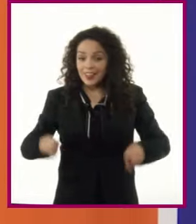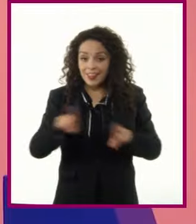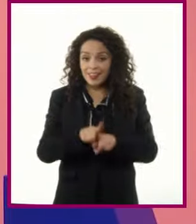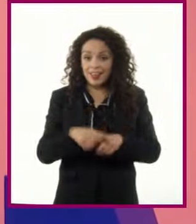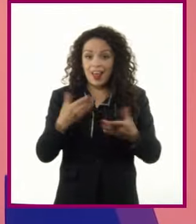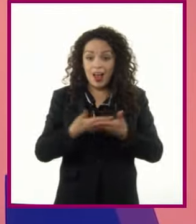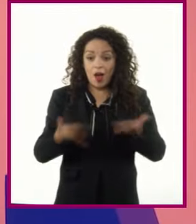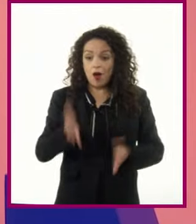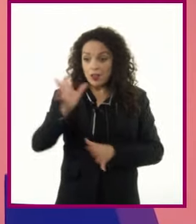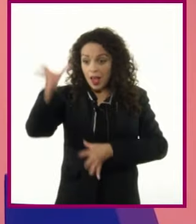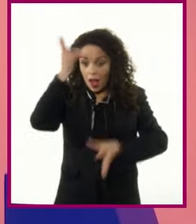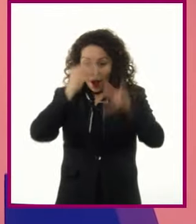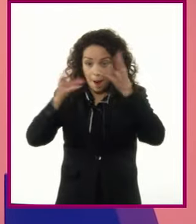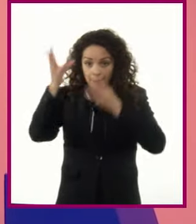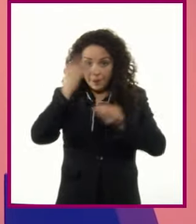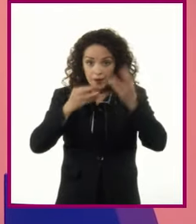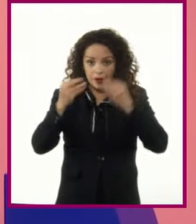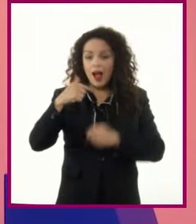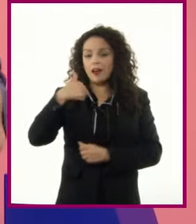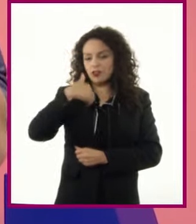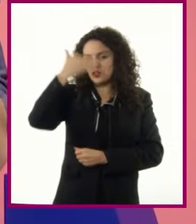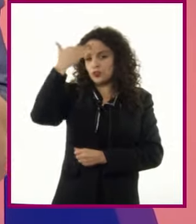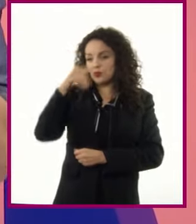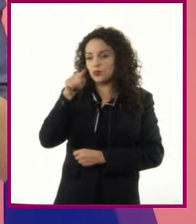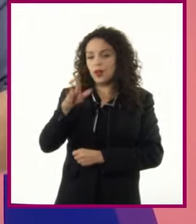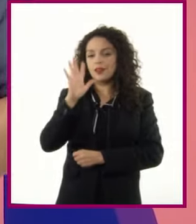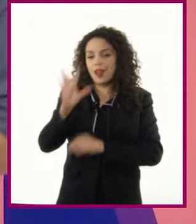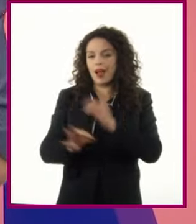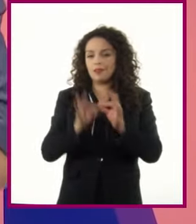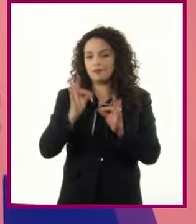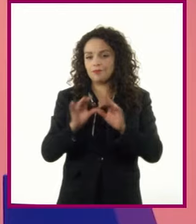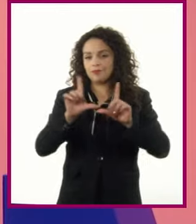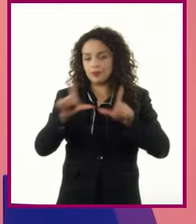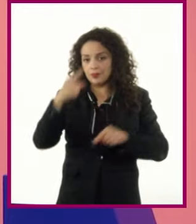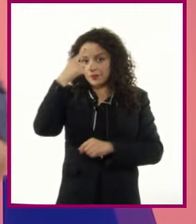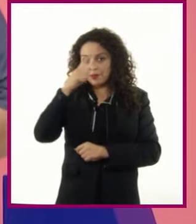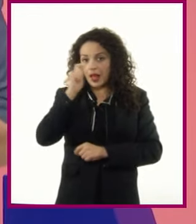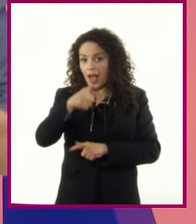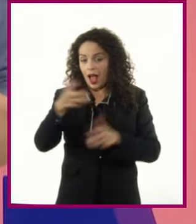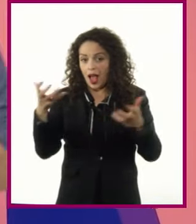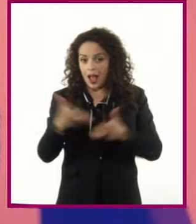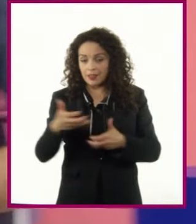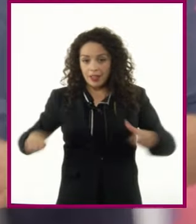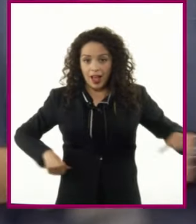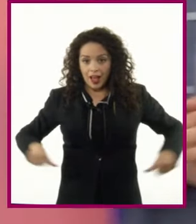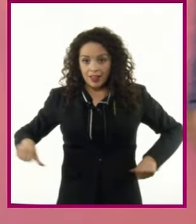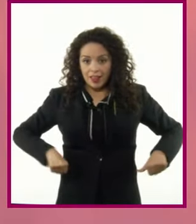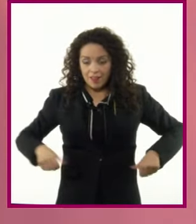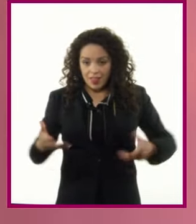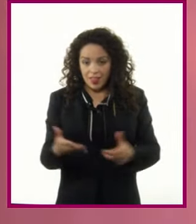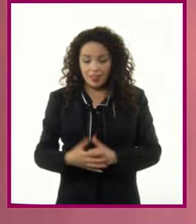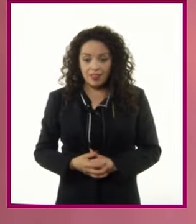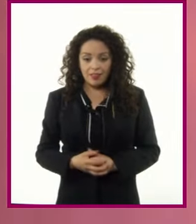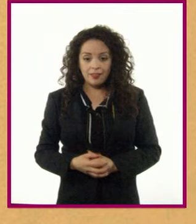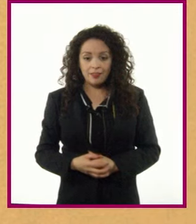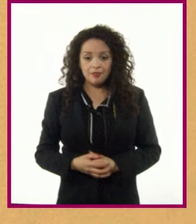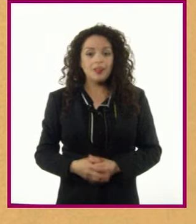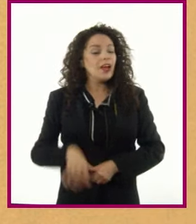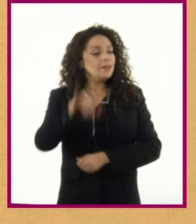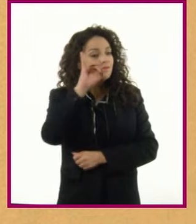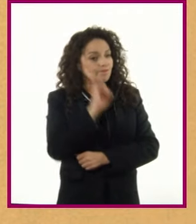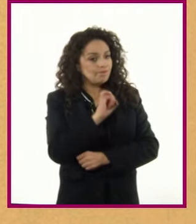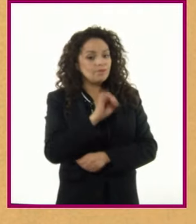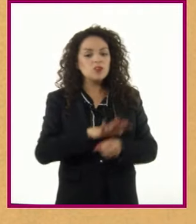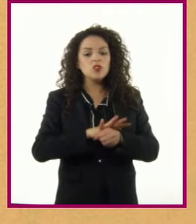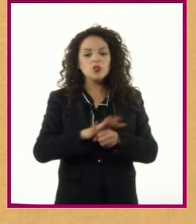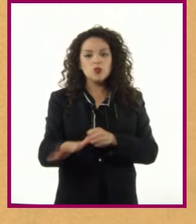con lo que hemos aprendido hasta el momento Estoy seguro de que ya están listos para realizar su reto Así es, el